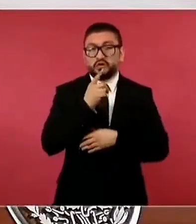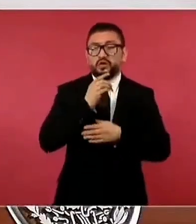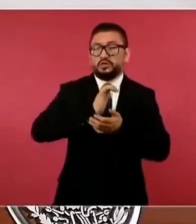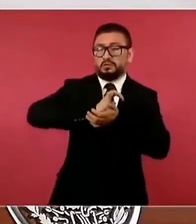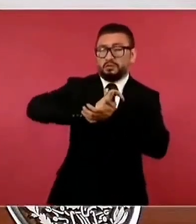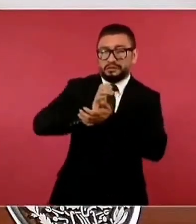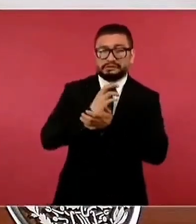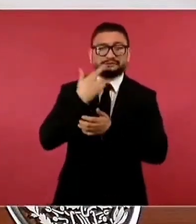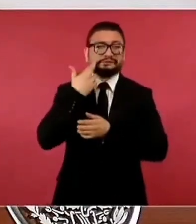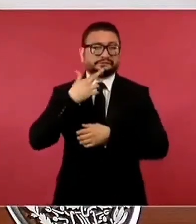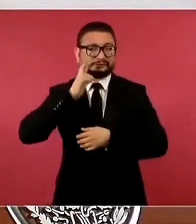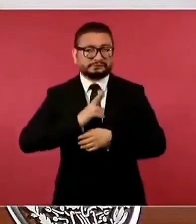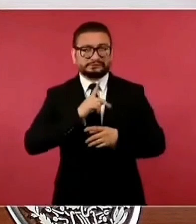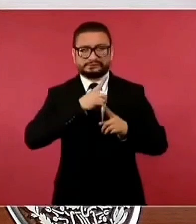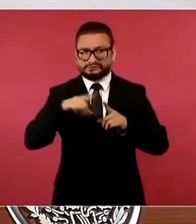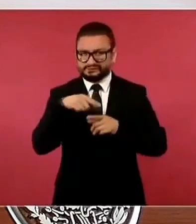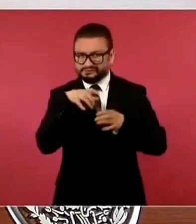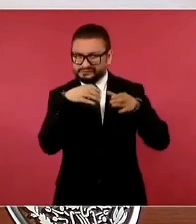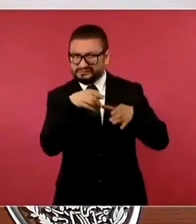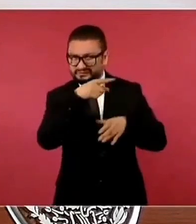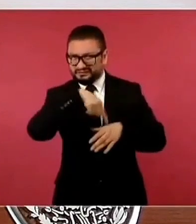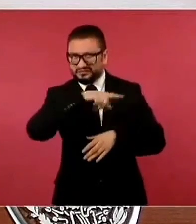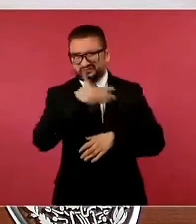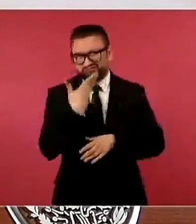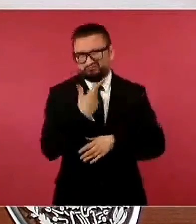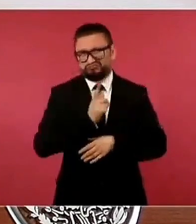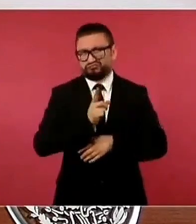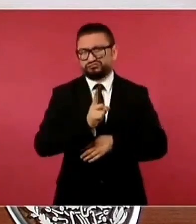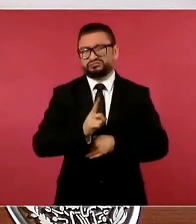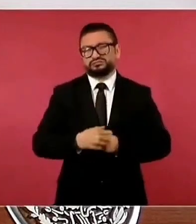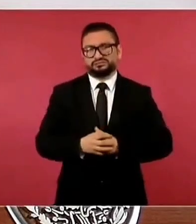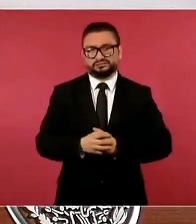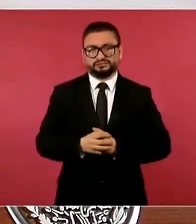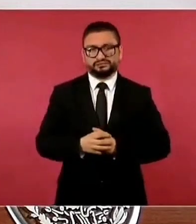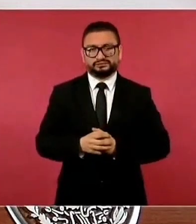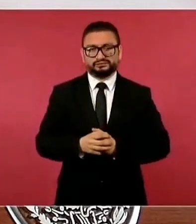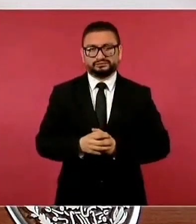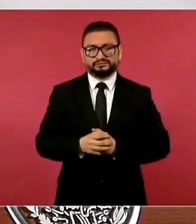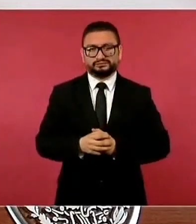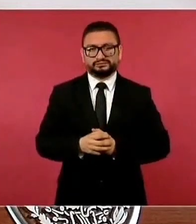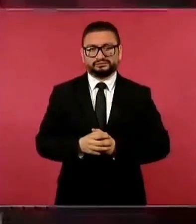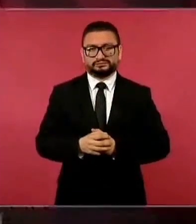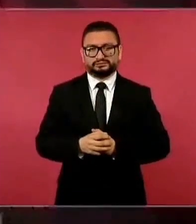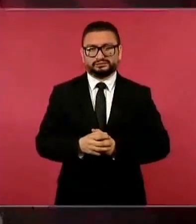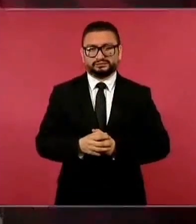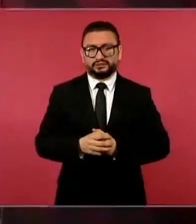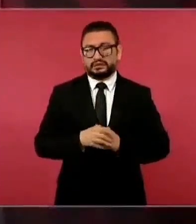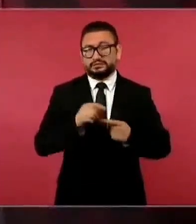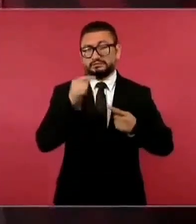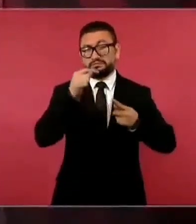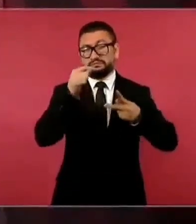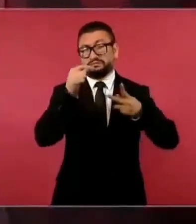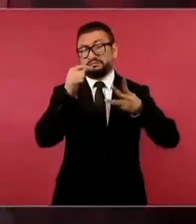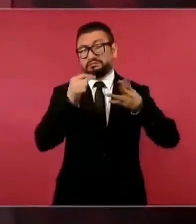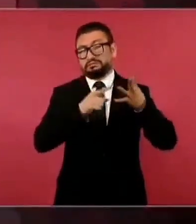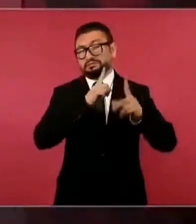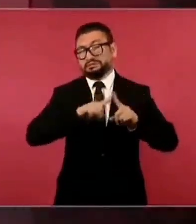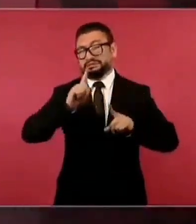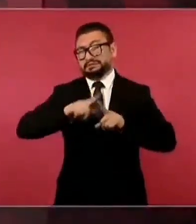racista, etcétera, etcétera, etcétera.